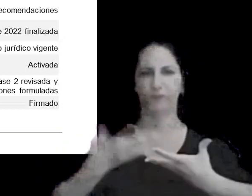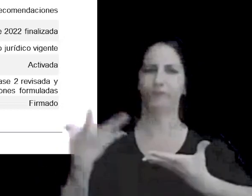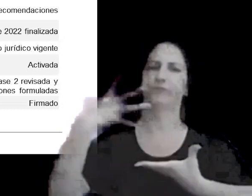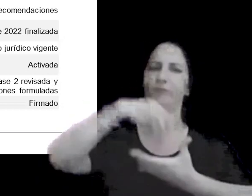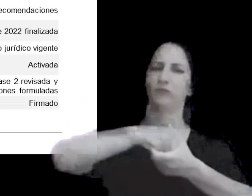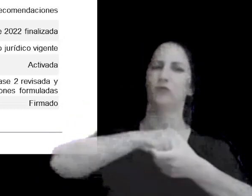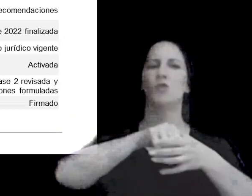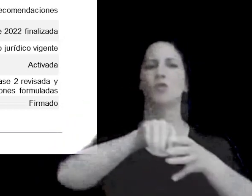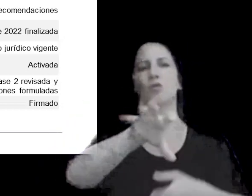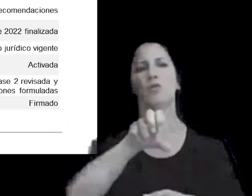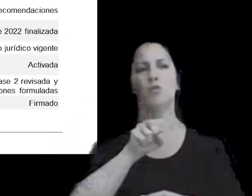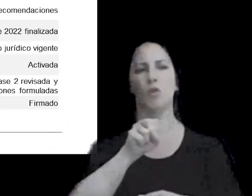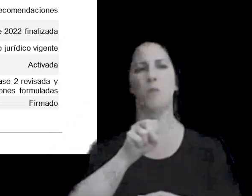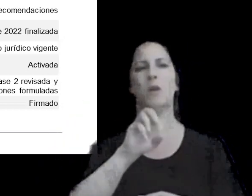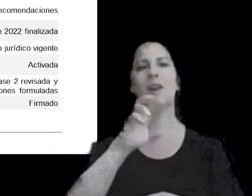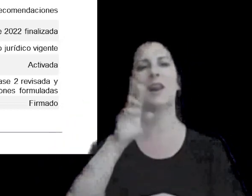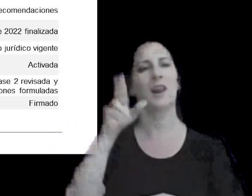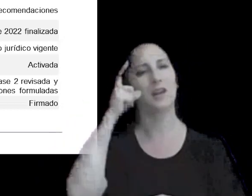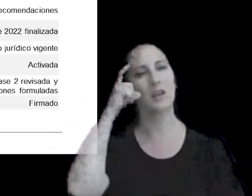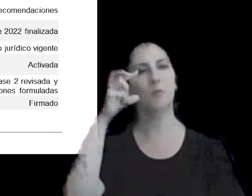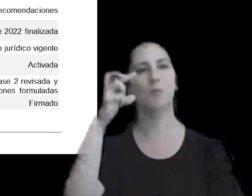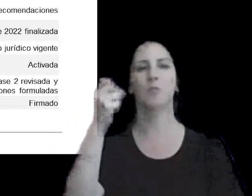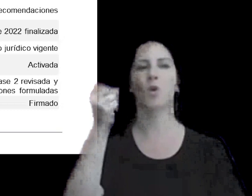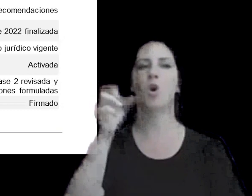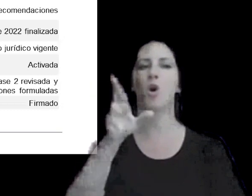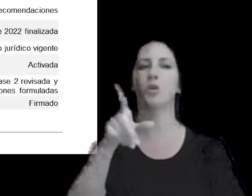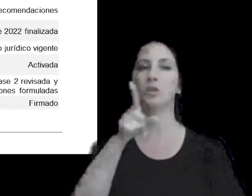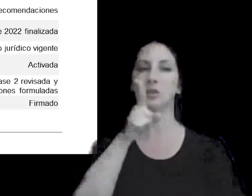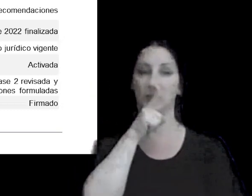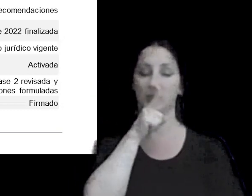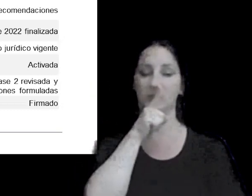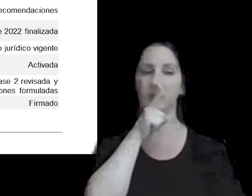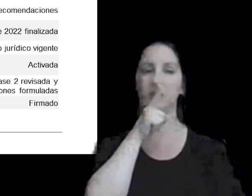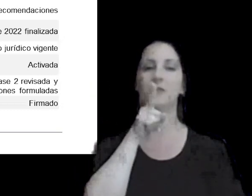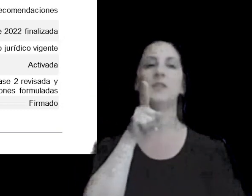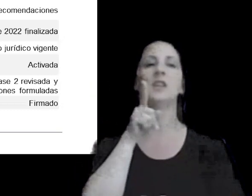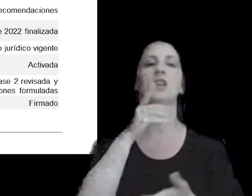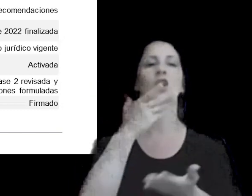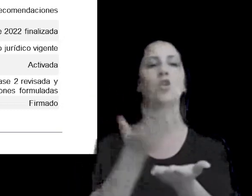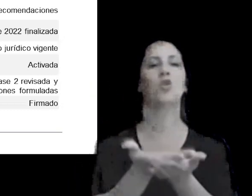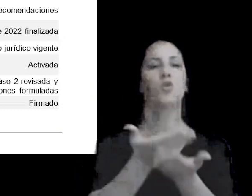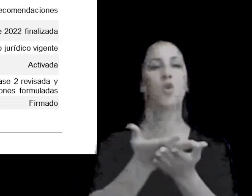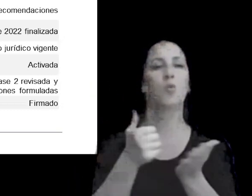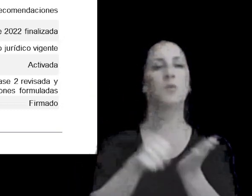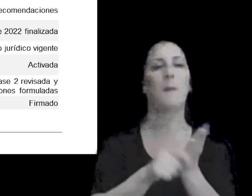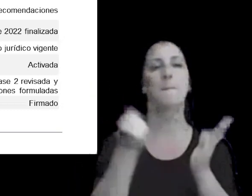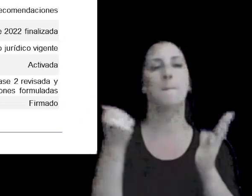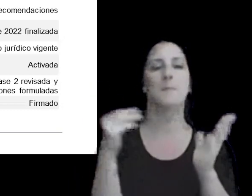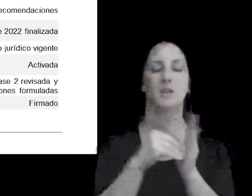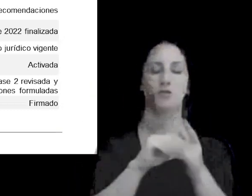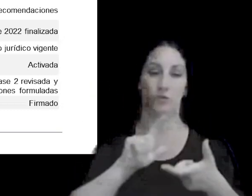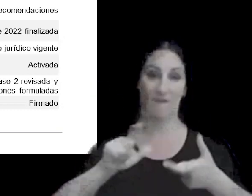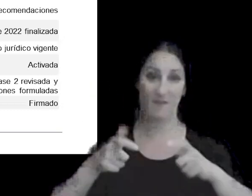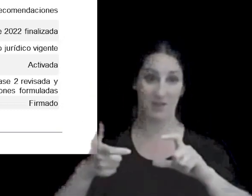el country by country report y el esquema de documentación de precio de transferencia